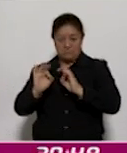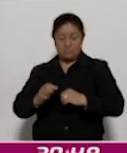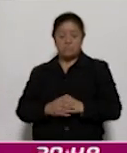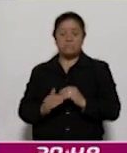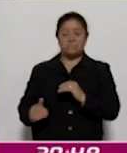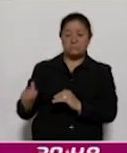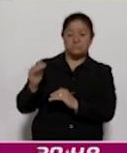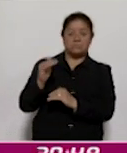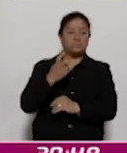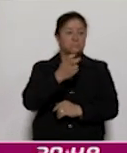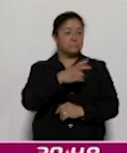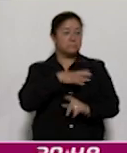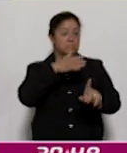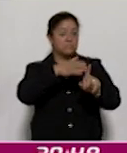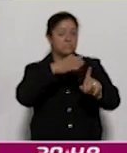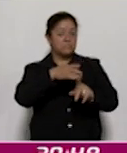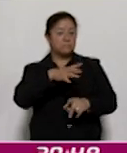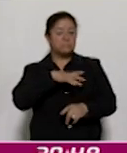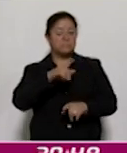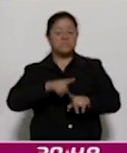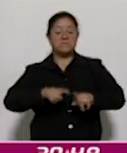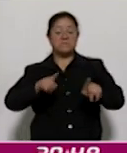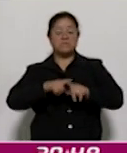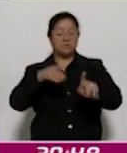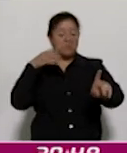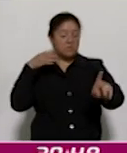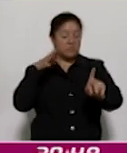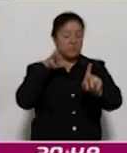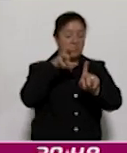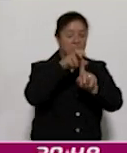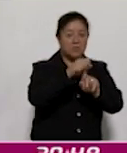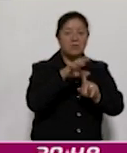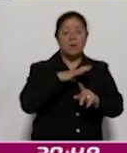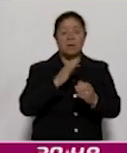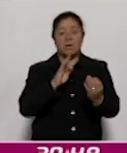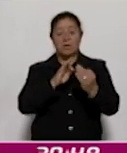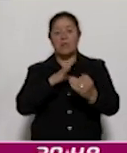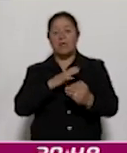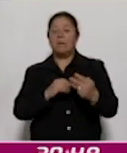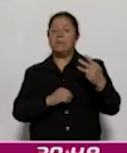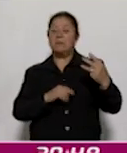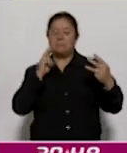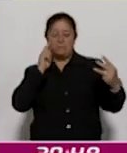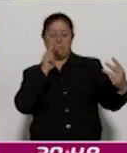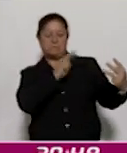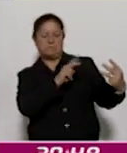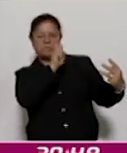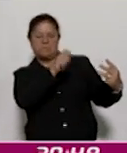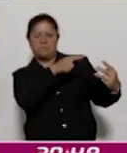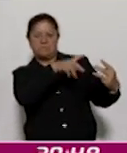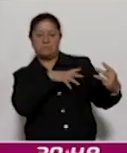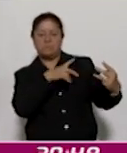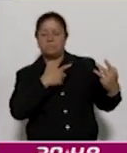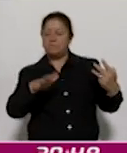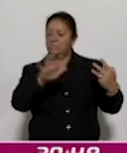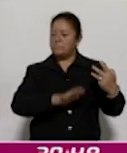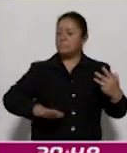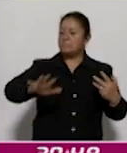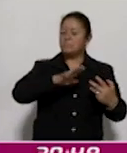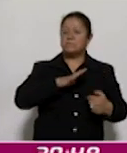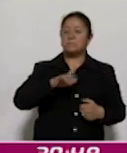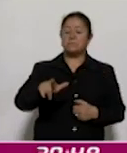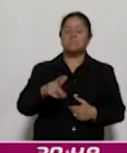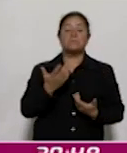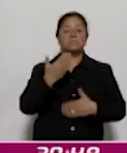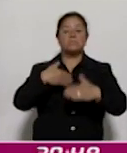desafíos que enfrentamos nos hace mirar a tres motores que impulsan la relocalización de las cadenas de